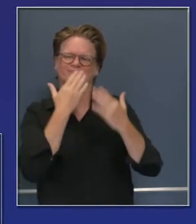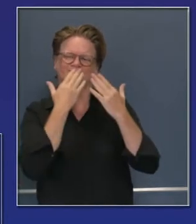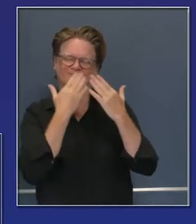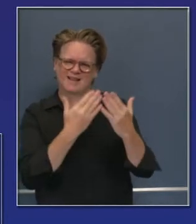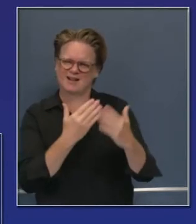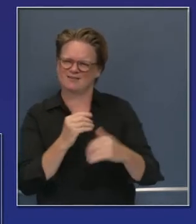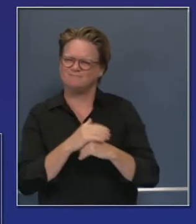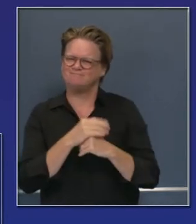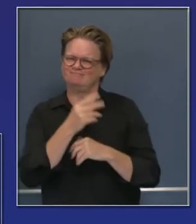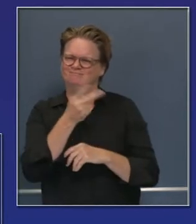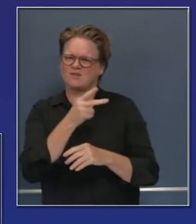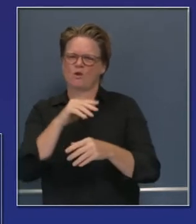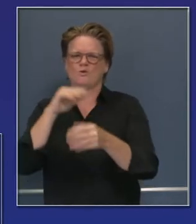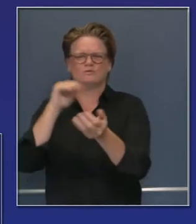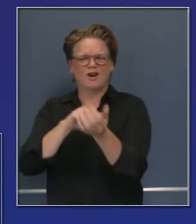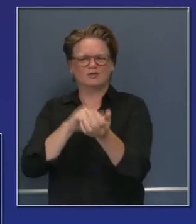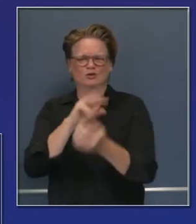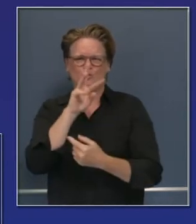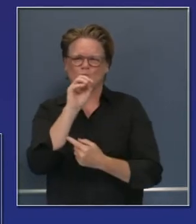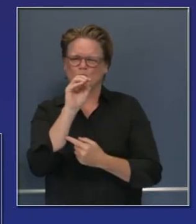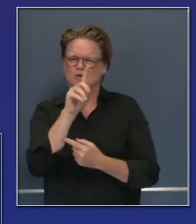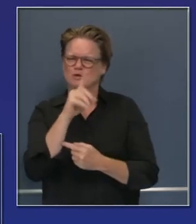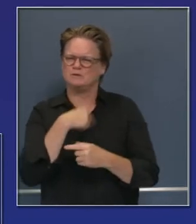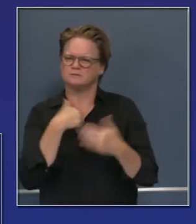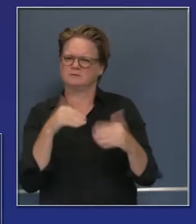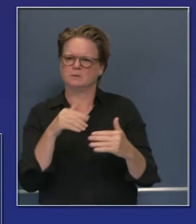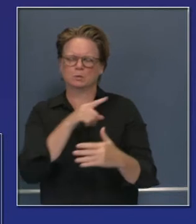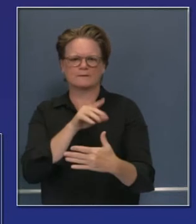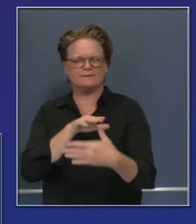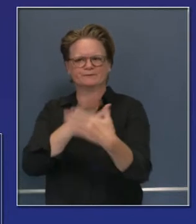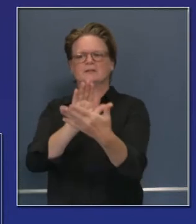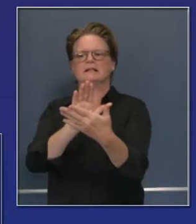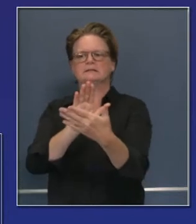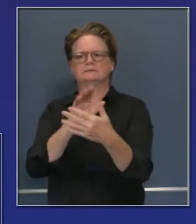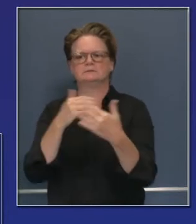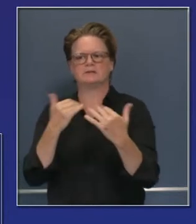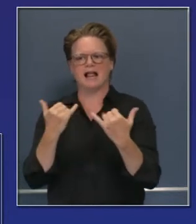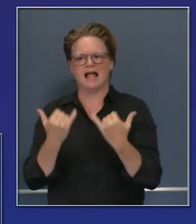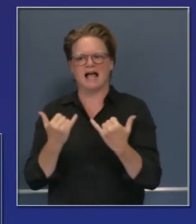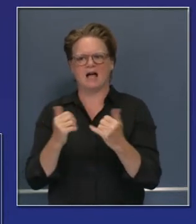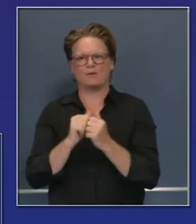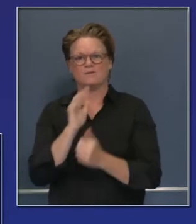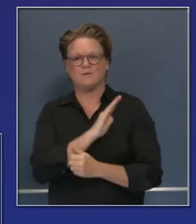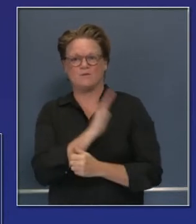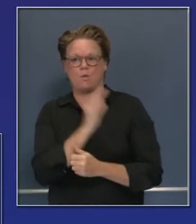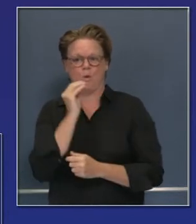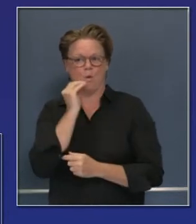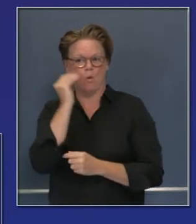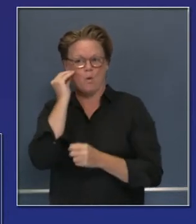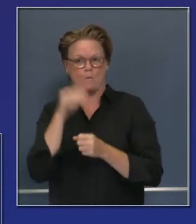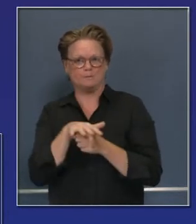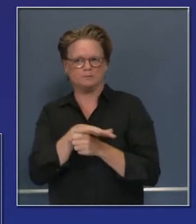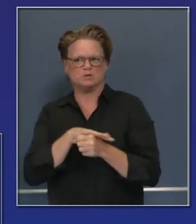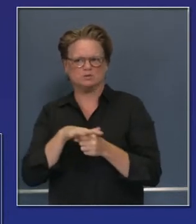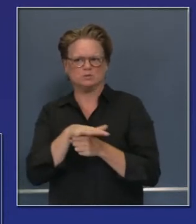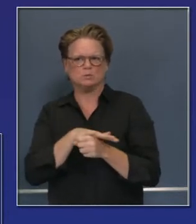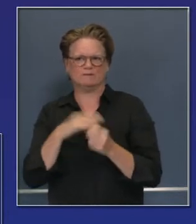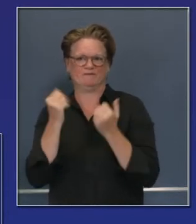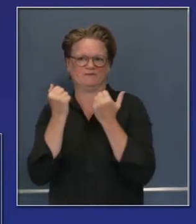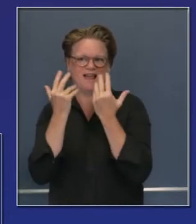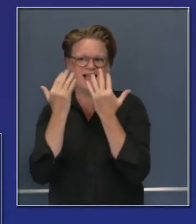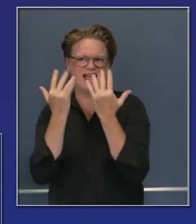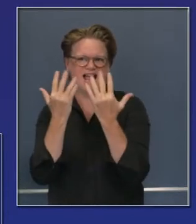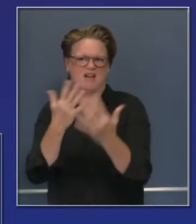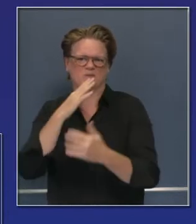también al doctor Wood y a todos ustedes. el doctor Wood se está enfrentando a incendios realmente muy severos